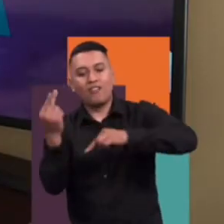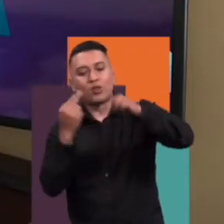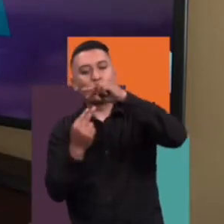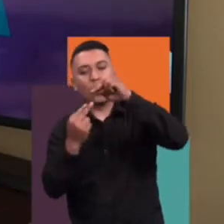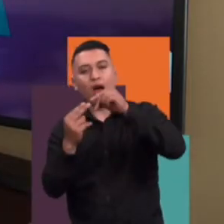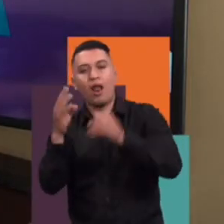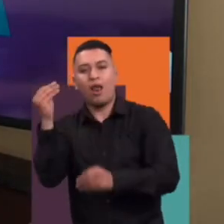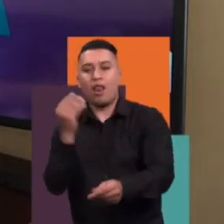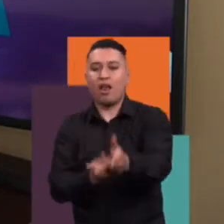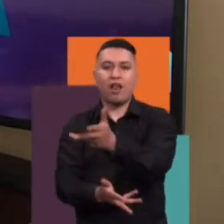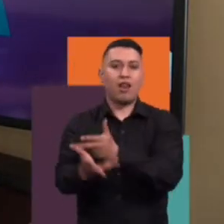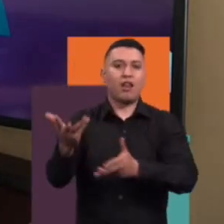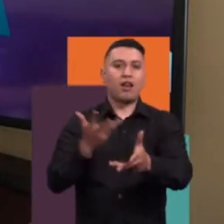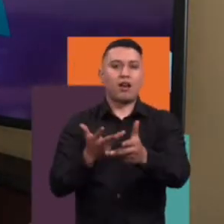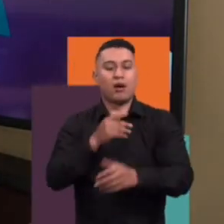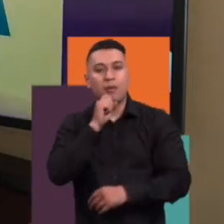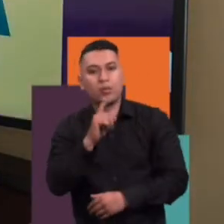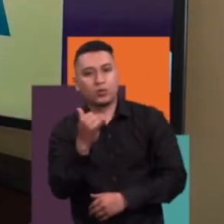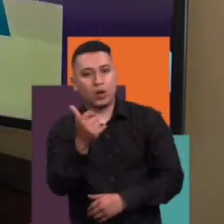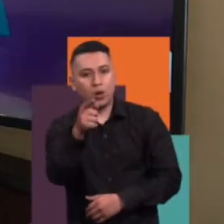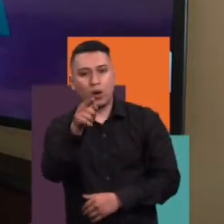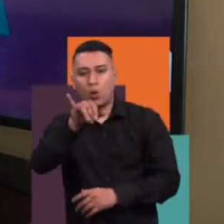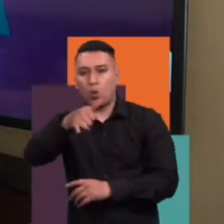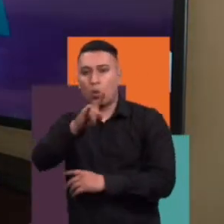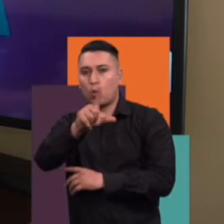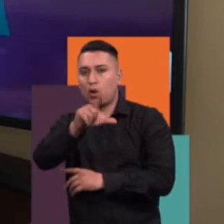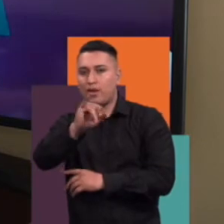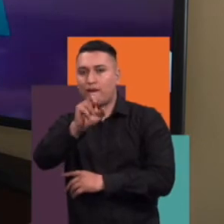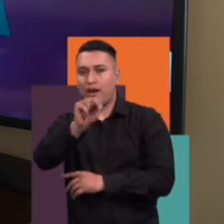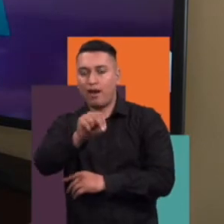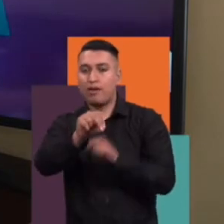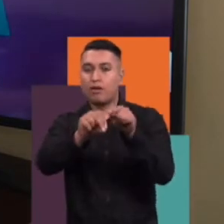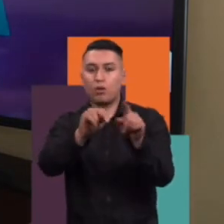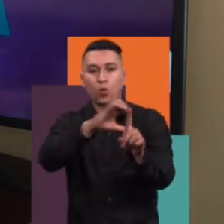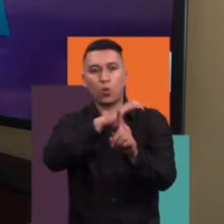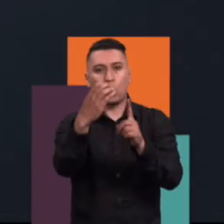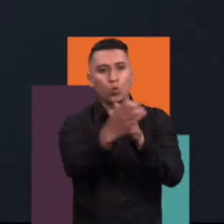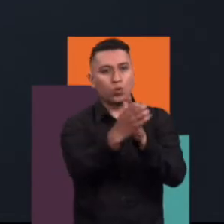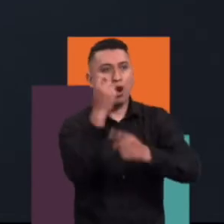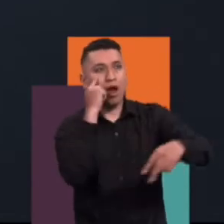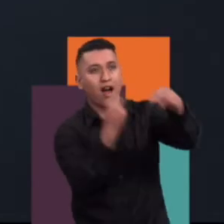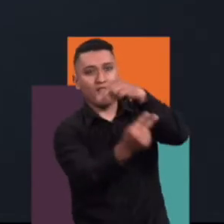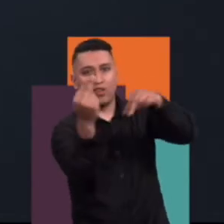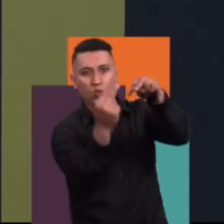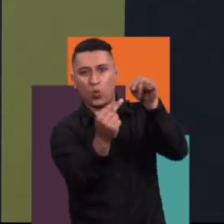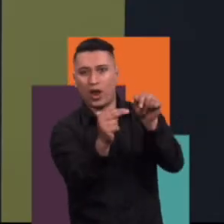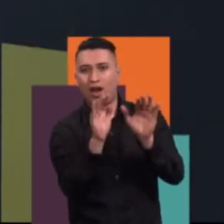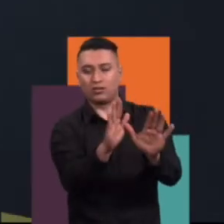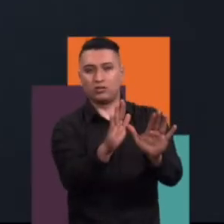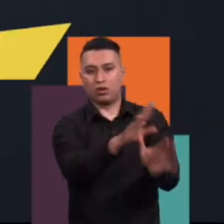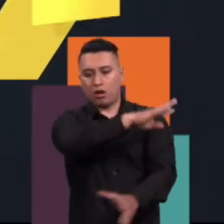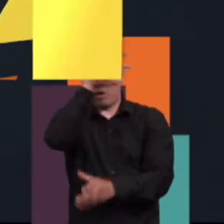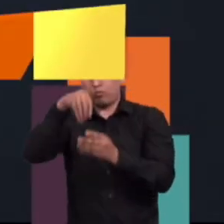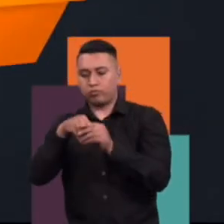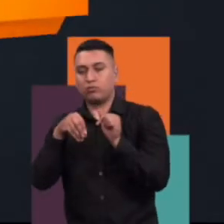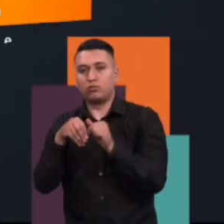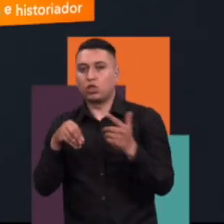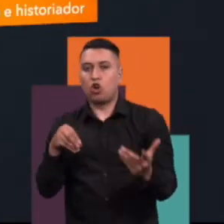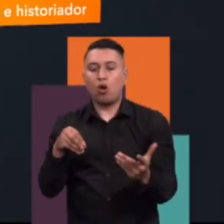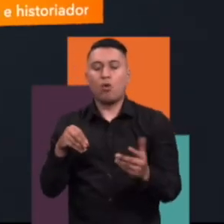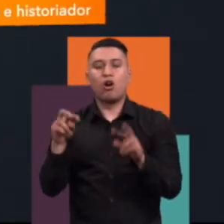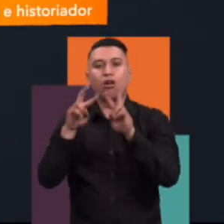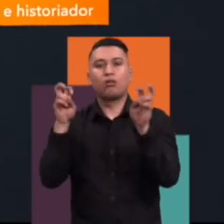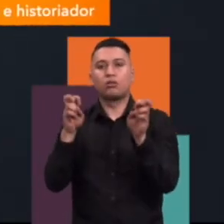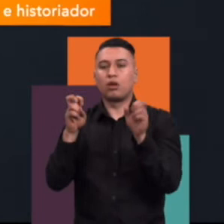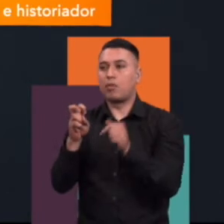Bien. Julián, ¿de qué manera entra la aventura a ser parte de la cultura del consumo? Uf. No.